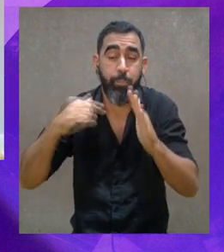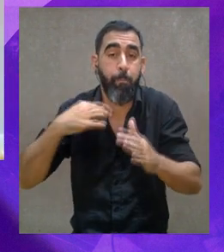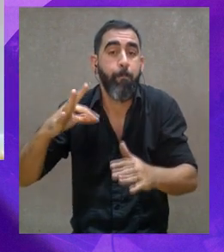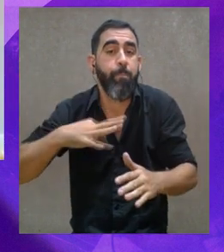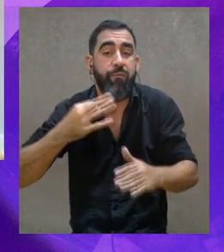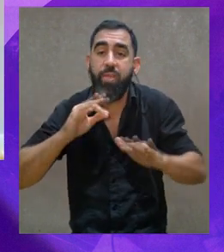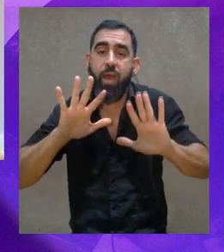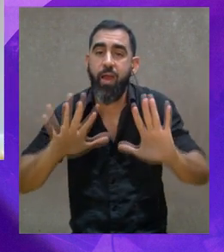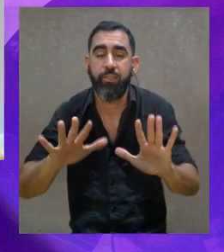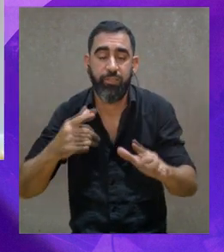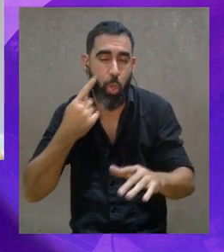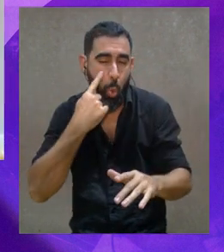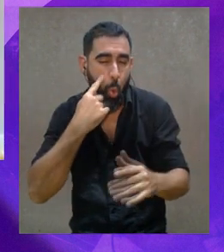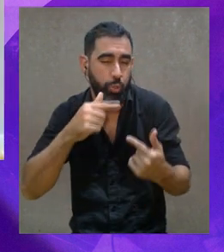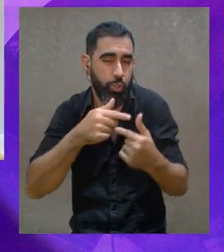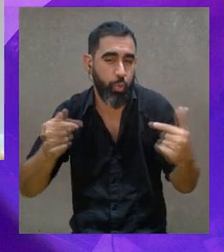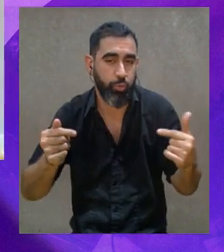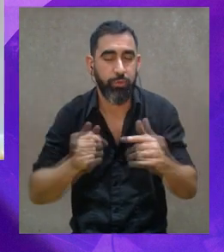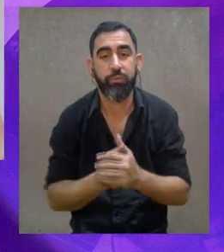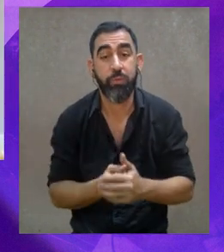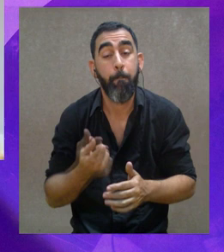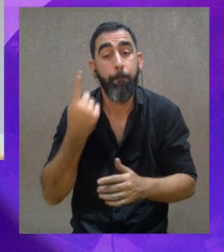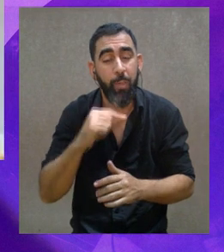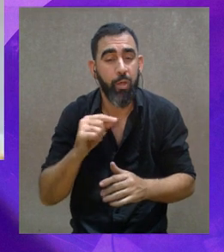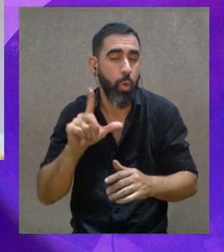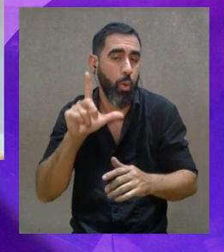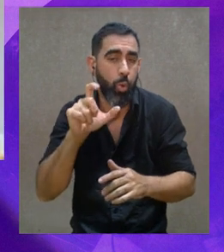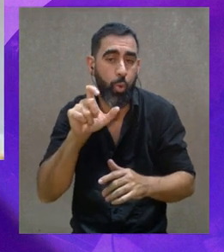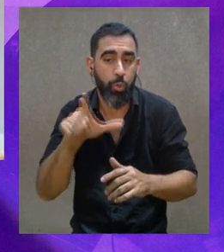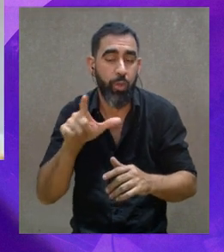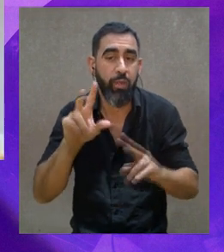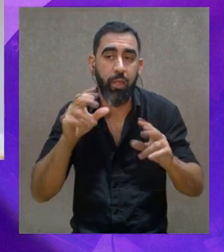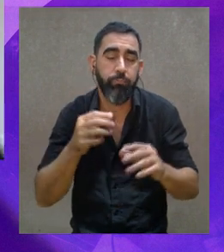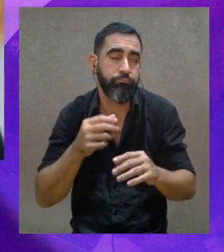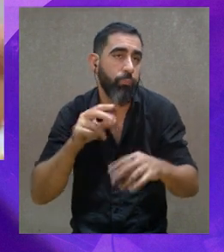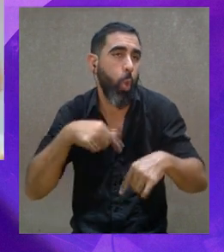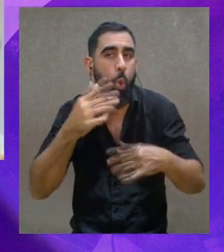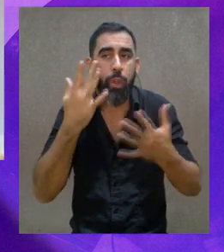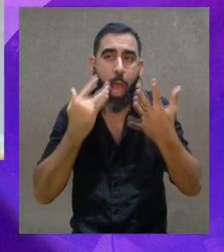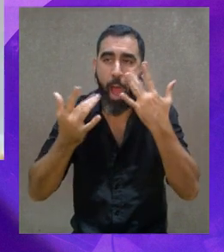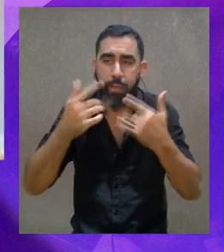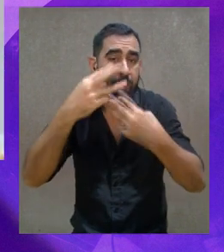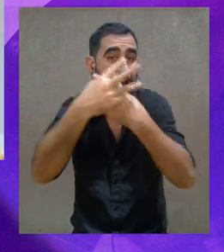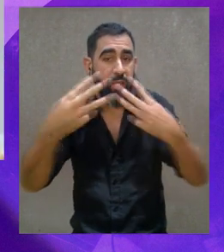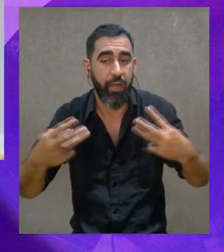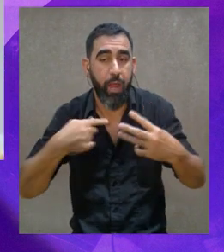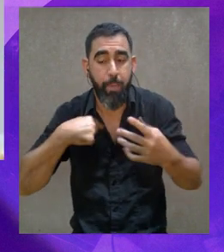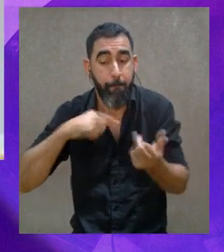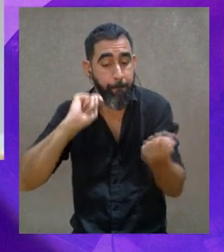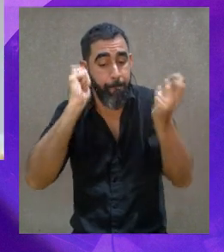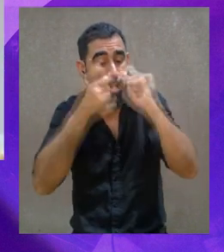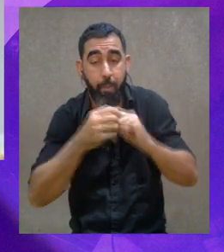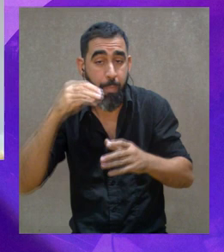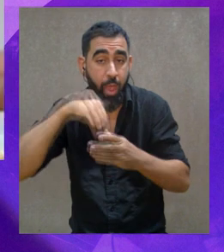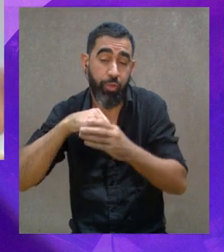que es mi ámbito más cómodo, pero indudablemente que pararse frente a cualquier otra obra de arte